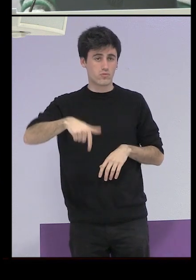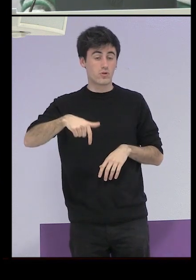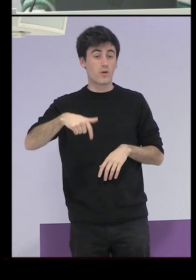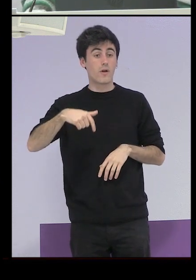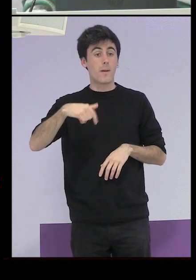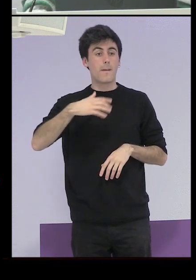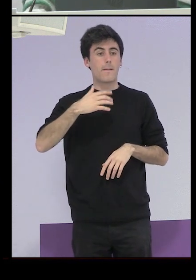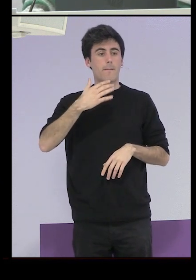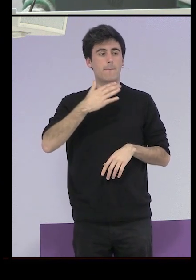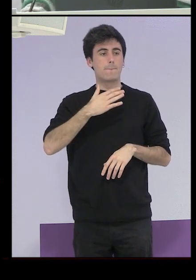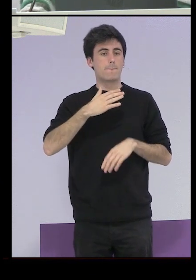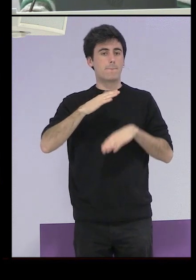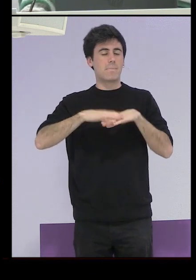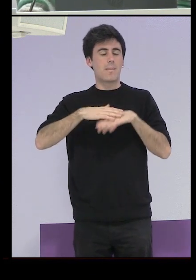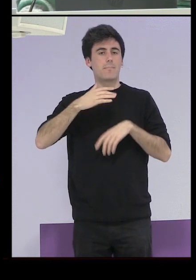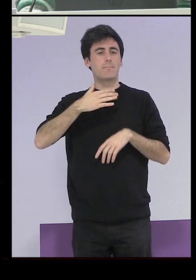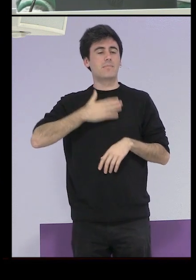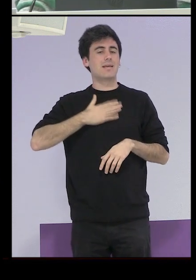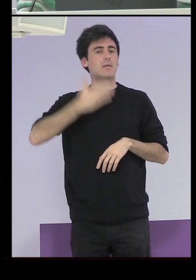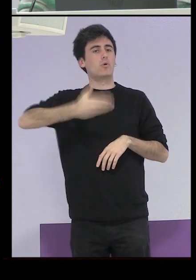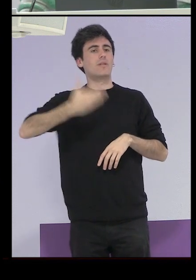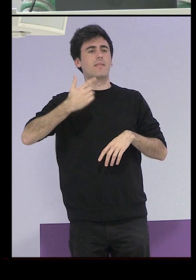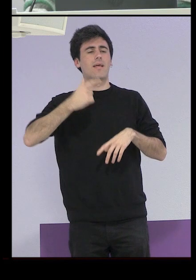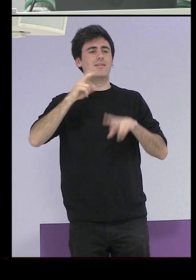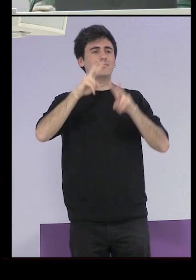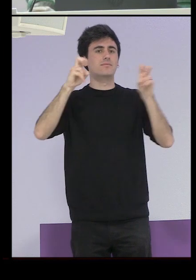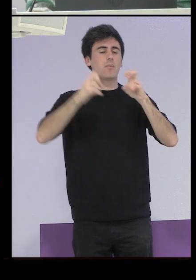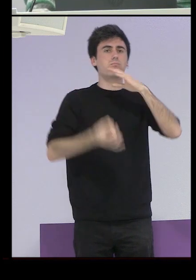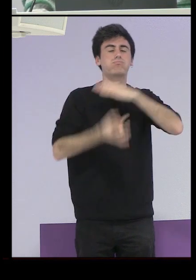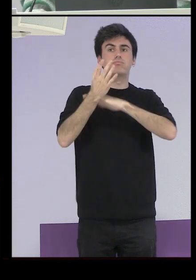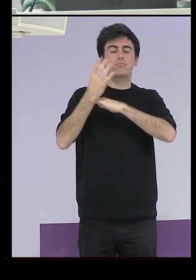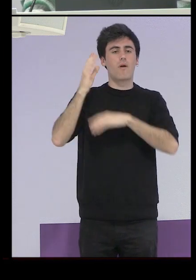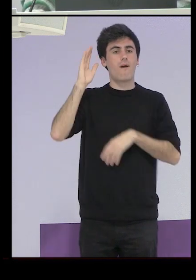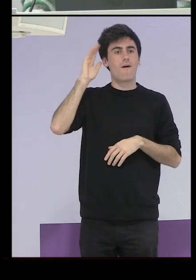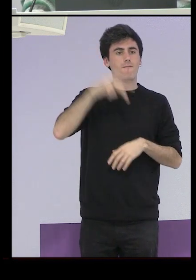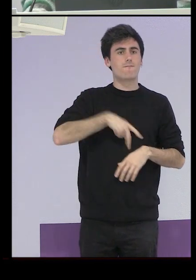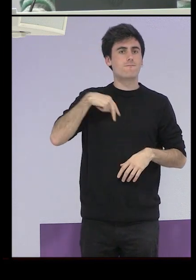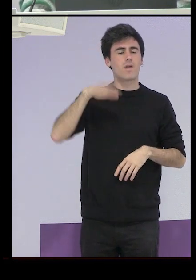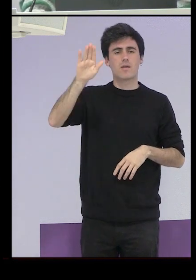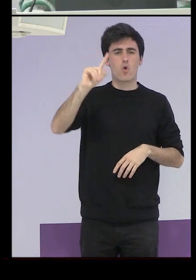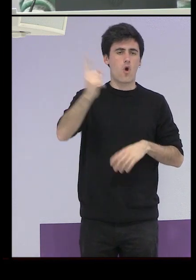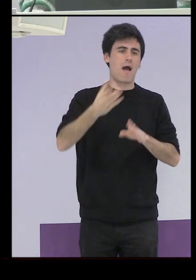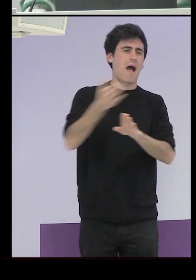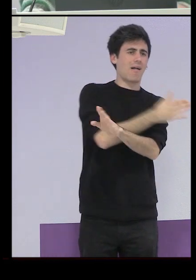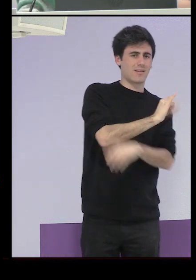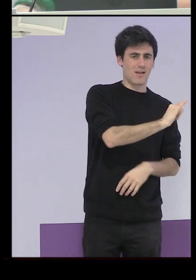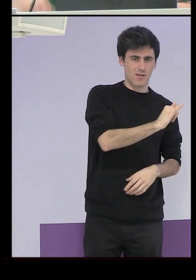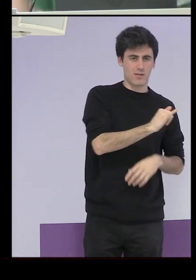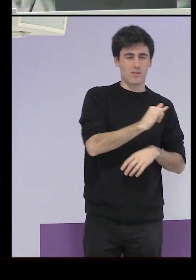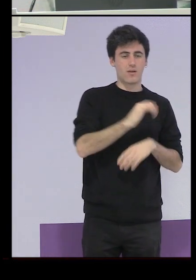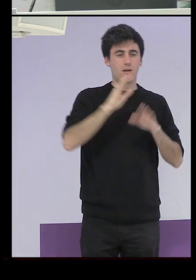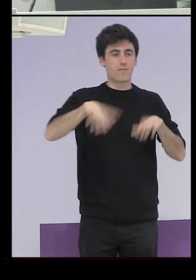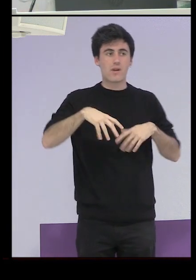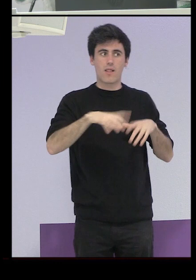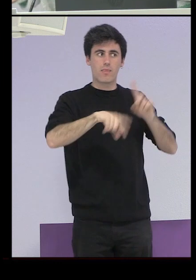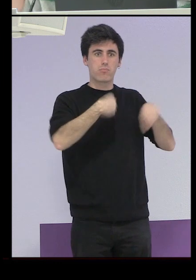importante que no parezca que es un invento franquista. El franquismo no inventó casi nada, empeoró todo lo que cogió entre sus manos, pero todas